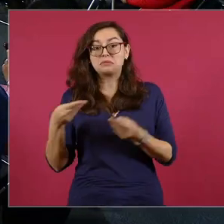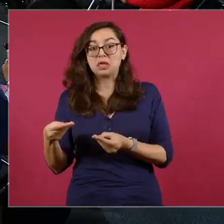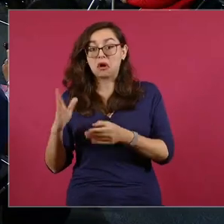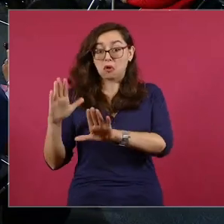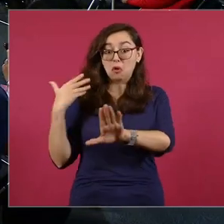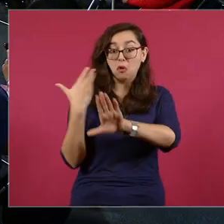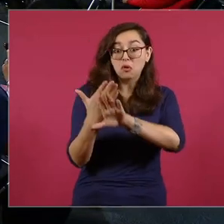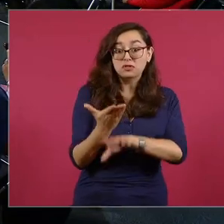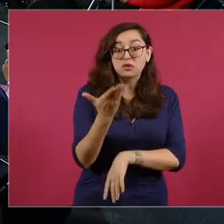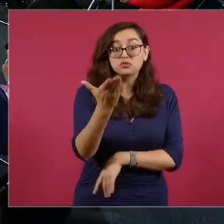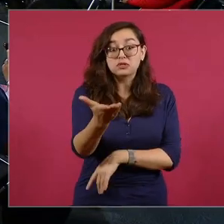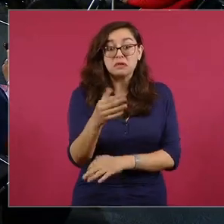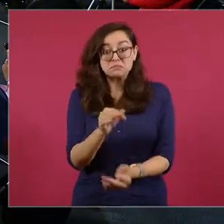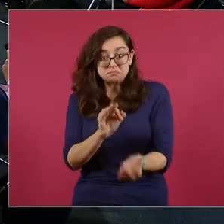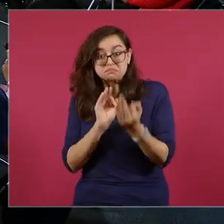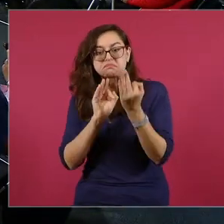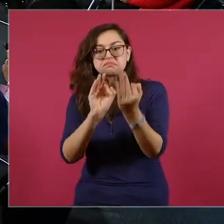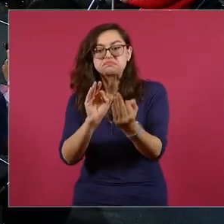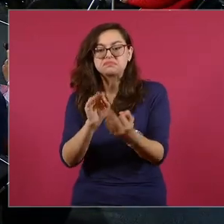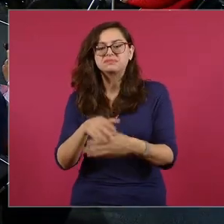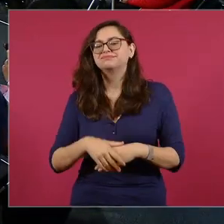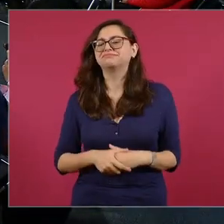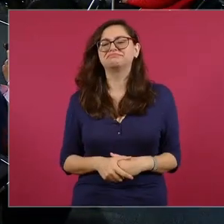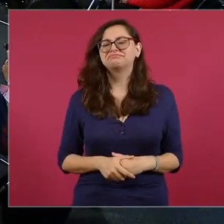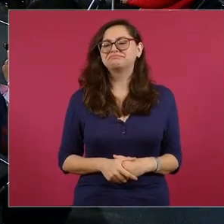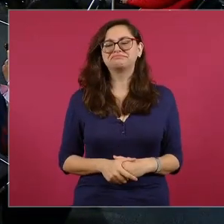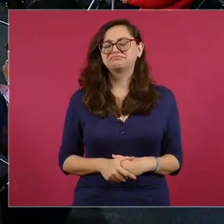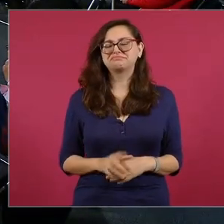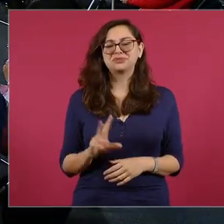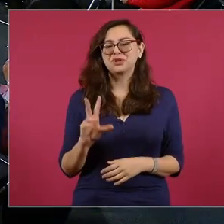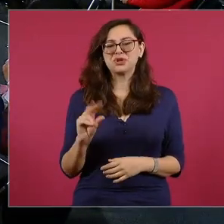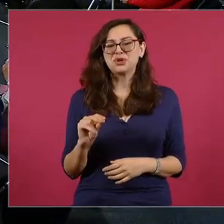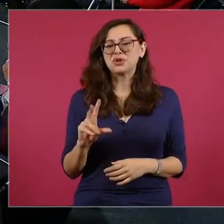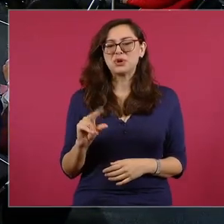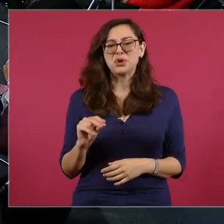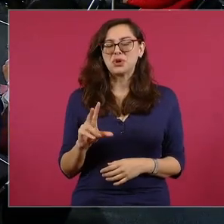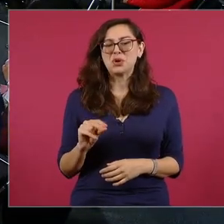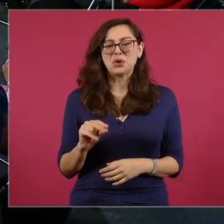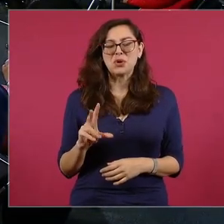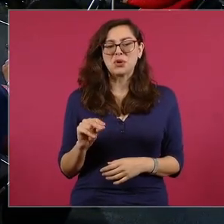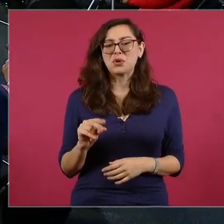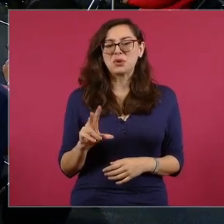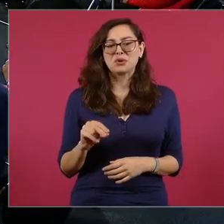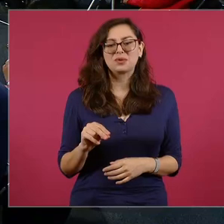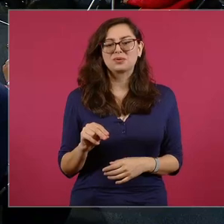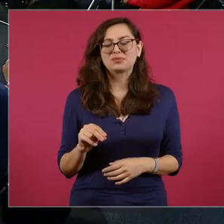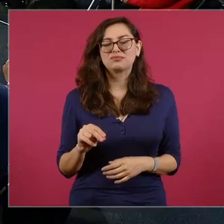no, no, yo creo que deberían de